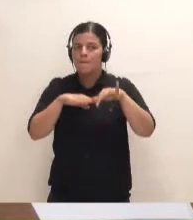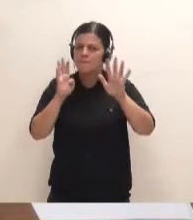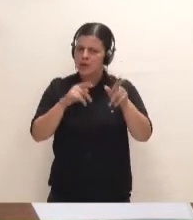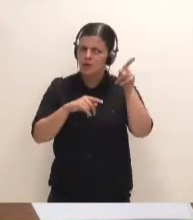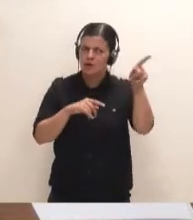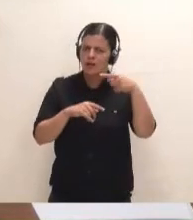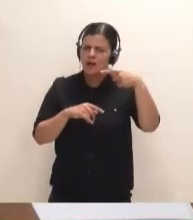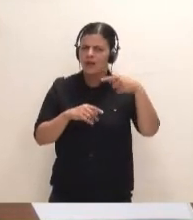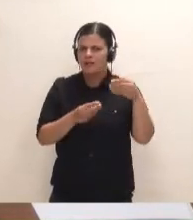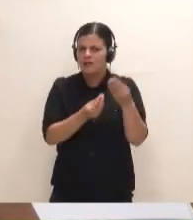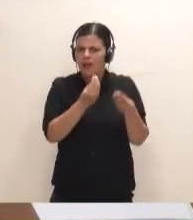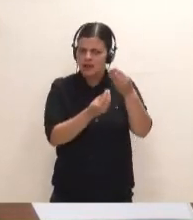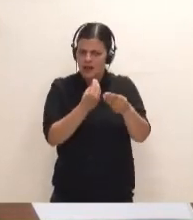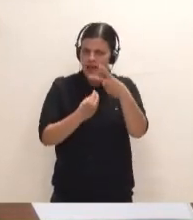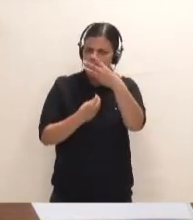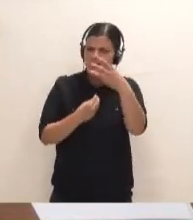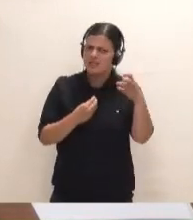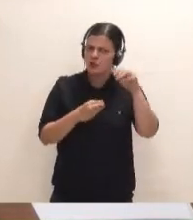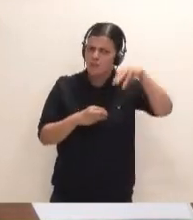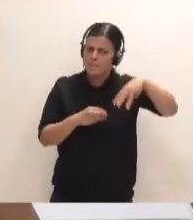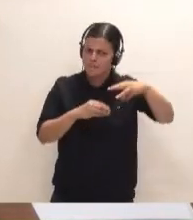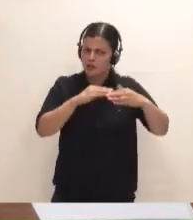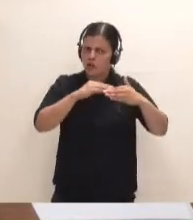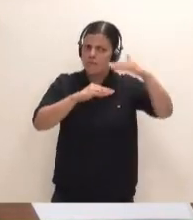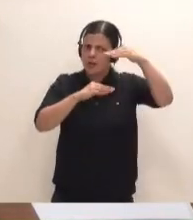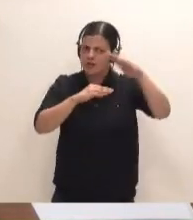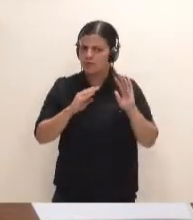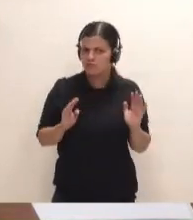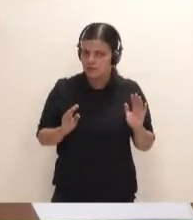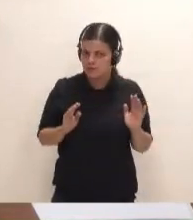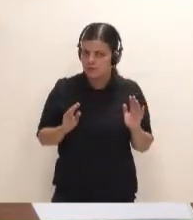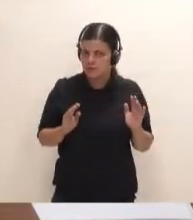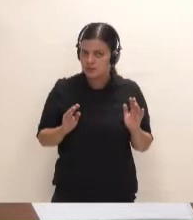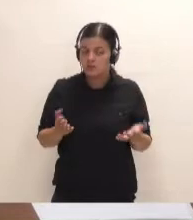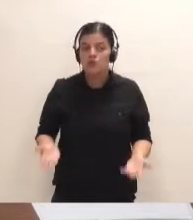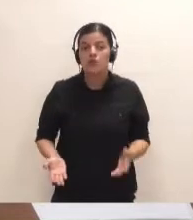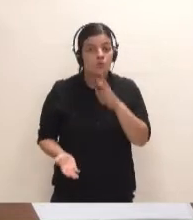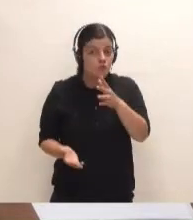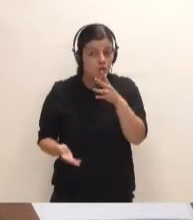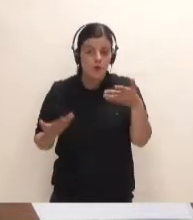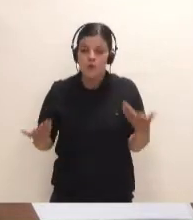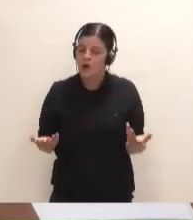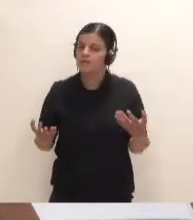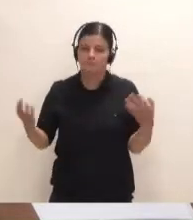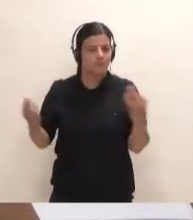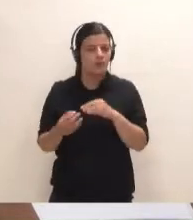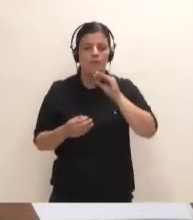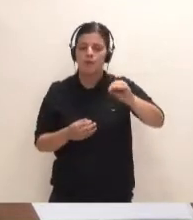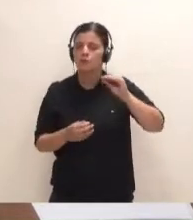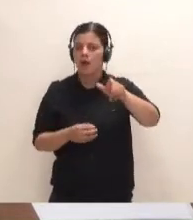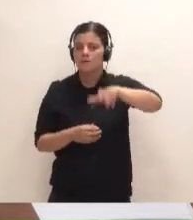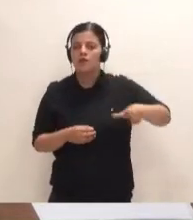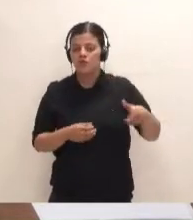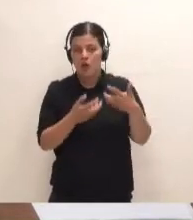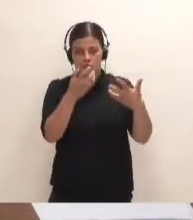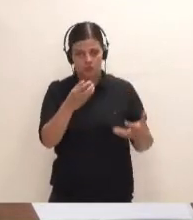ponen a 300 metros. Dígame usted, ¿cuáles son los motivos? Pues habría que preguntárselos en su momento a los que redactaron el